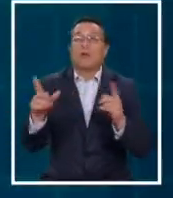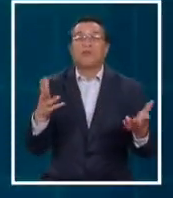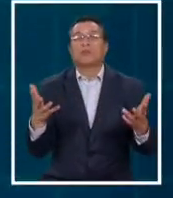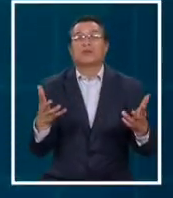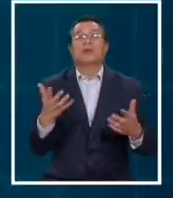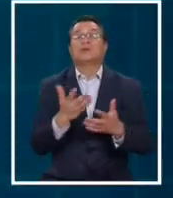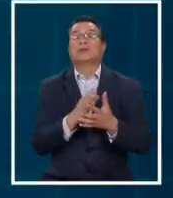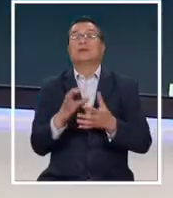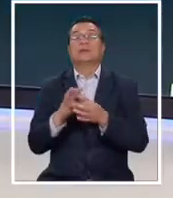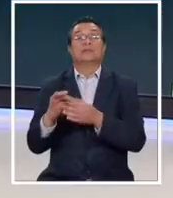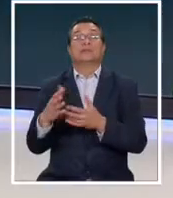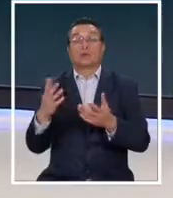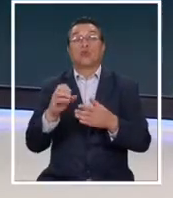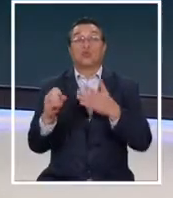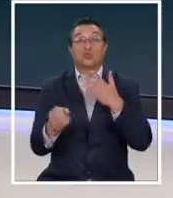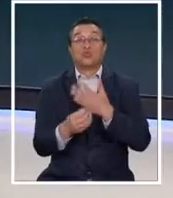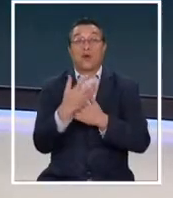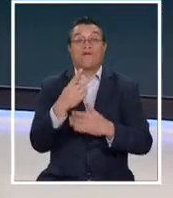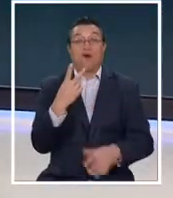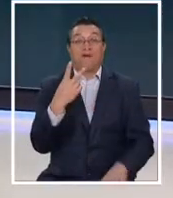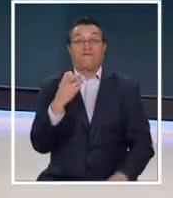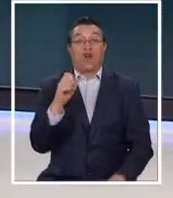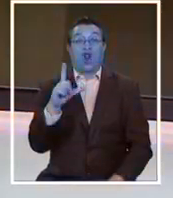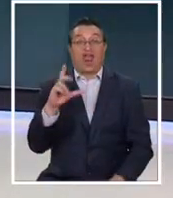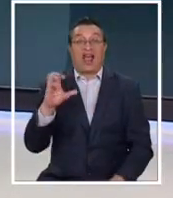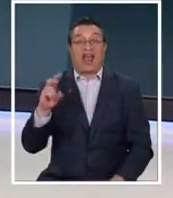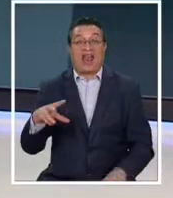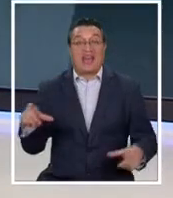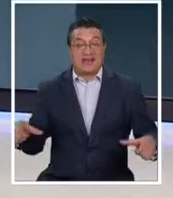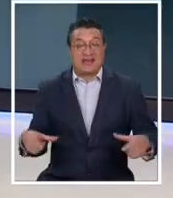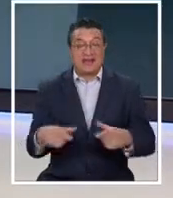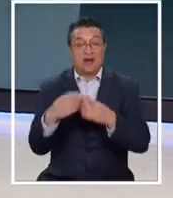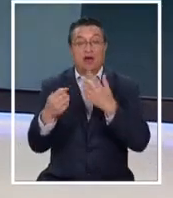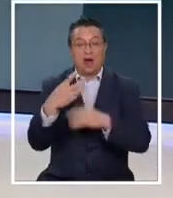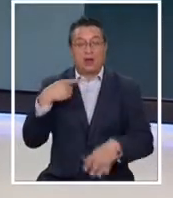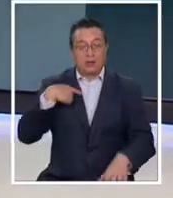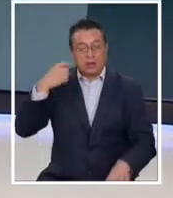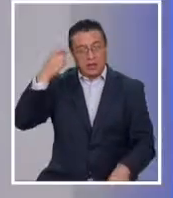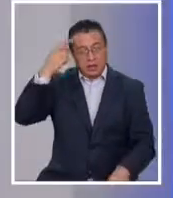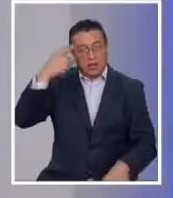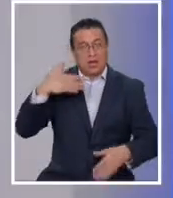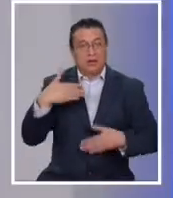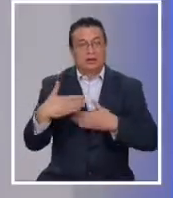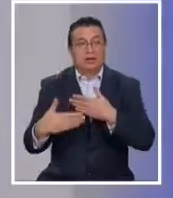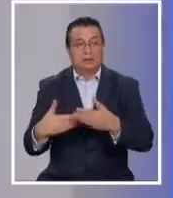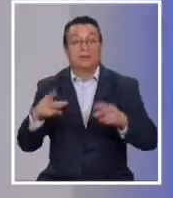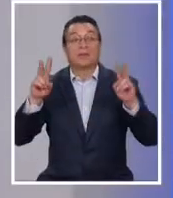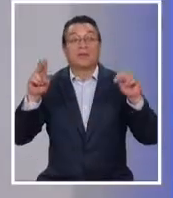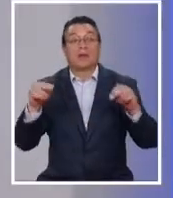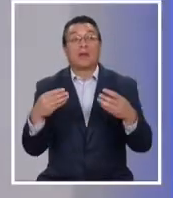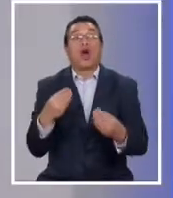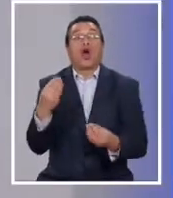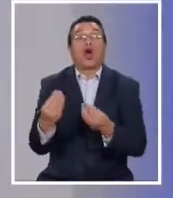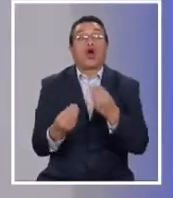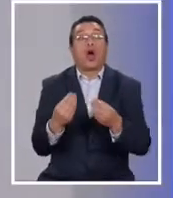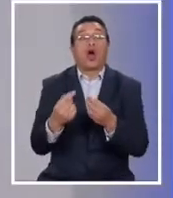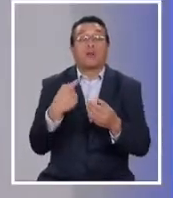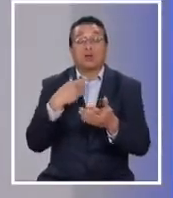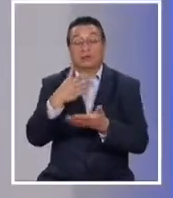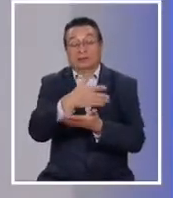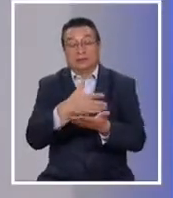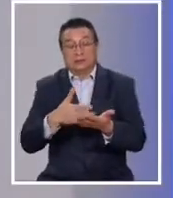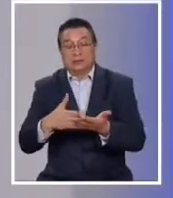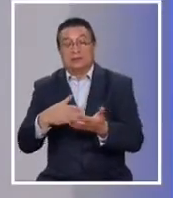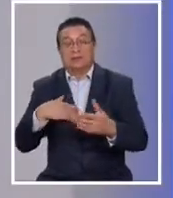eso? Bueno, el hecho de que tengamos un nuevo volcán amplía ciertamente la comprensión de estos procesos. También el tema de cómo un sistema de fallas se